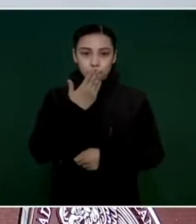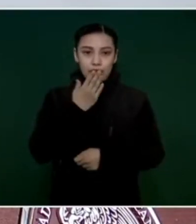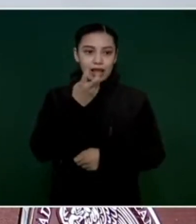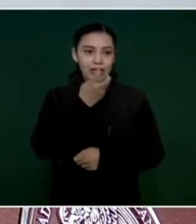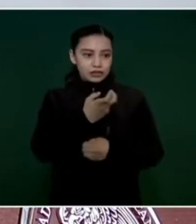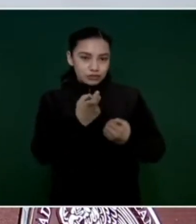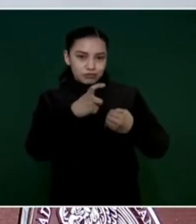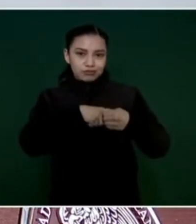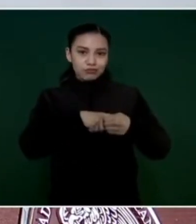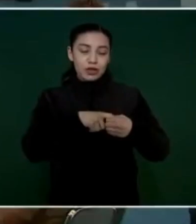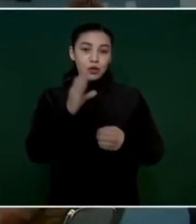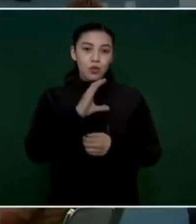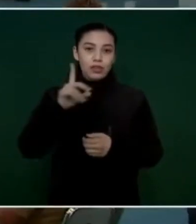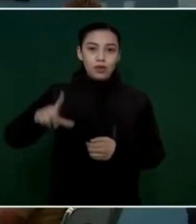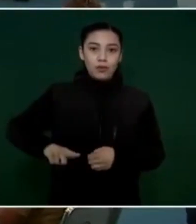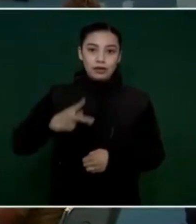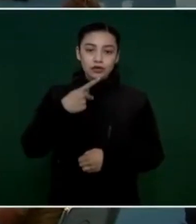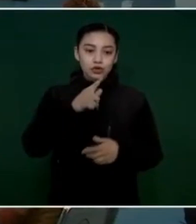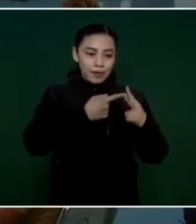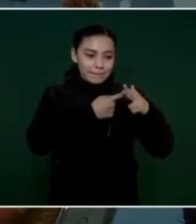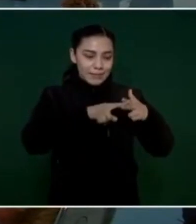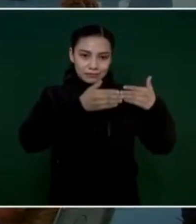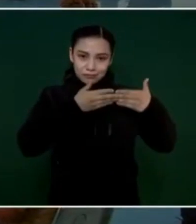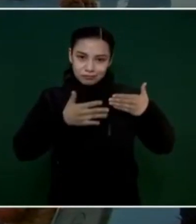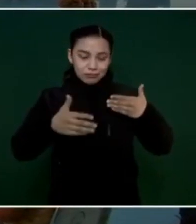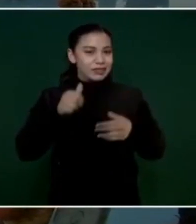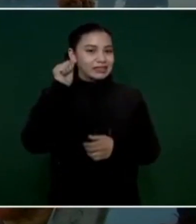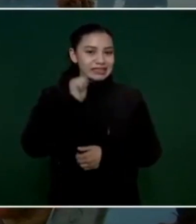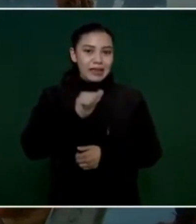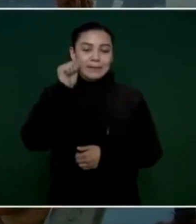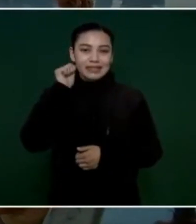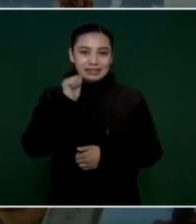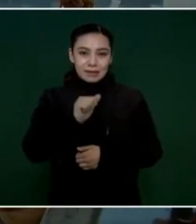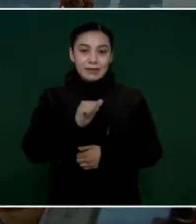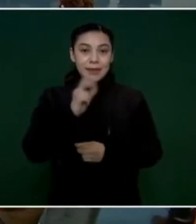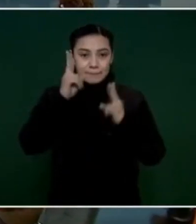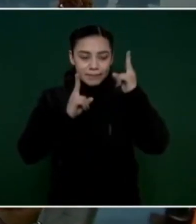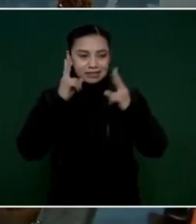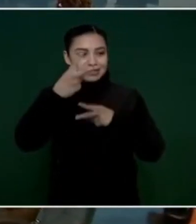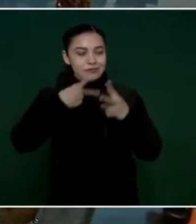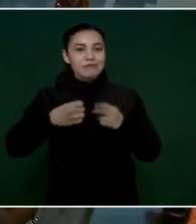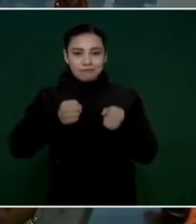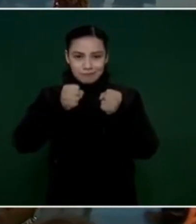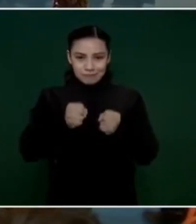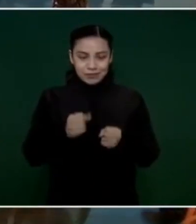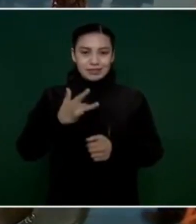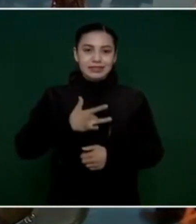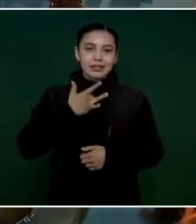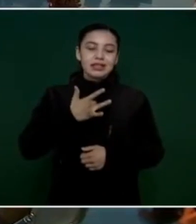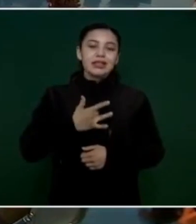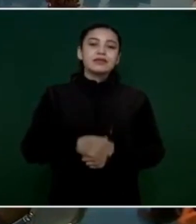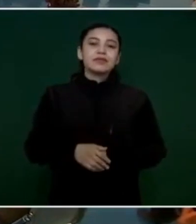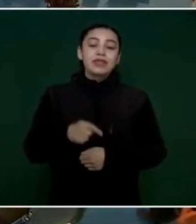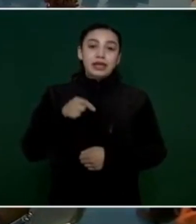de su gobierno la ratifica en cada una de las visitas. Desde aquí le decimos